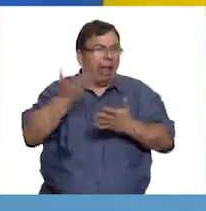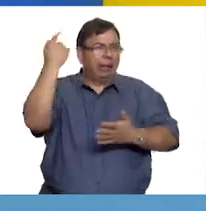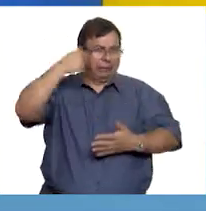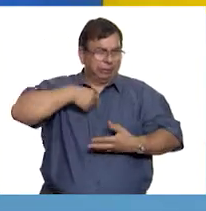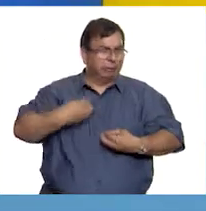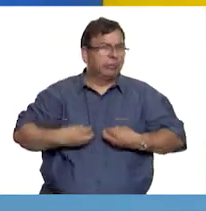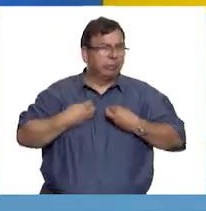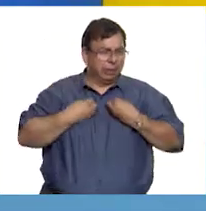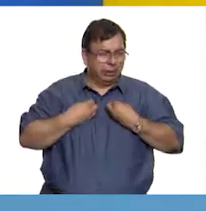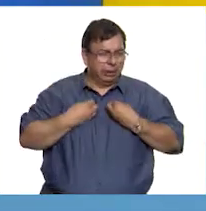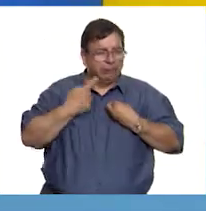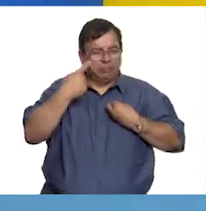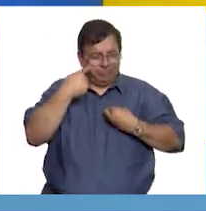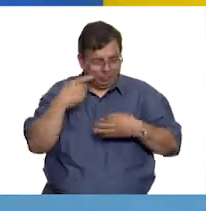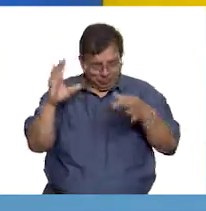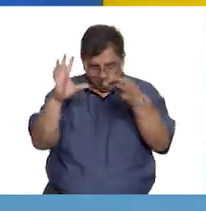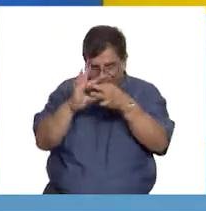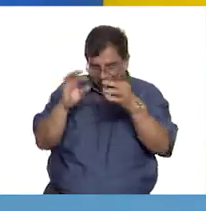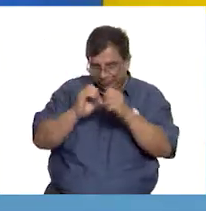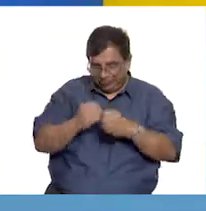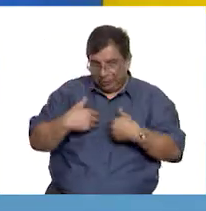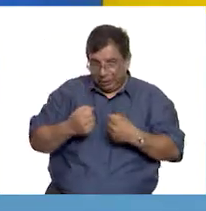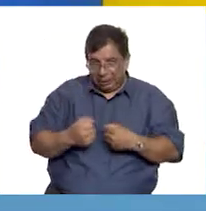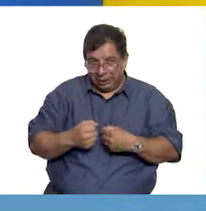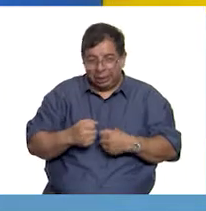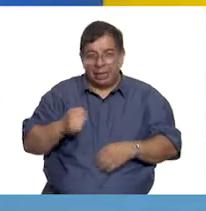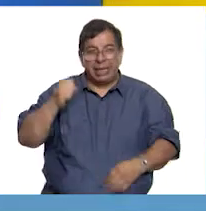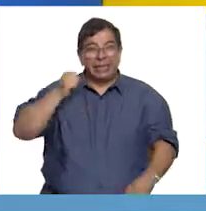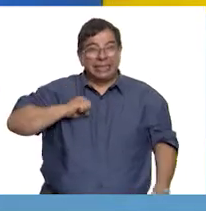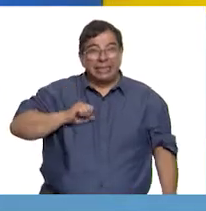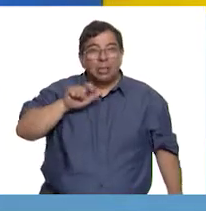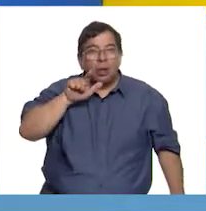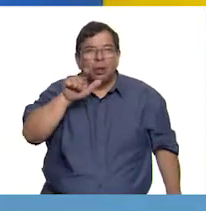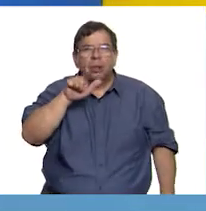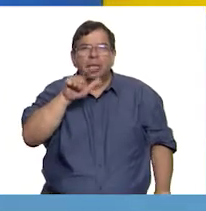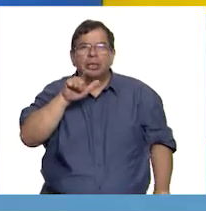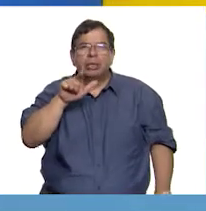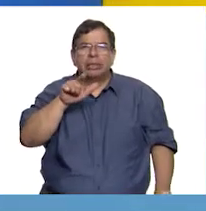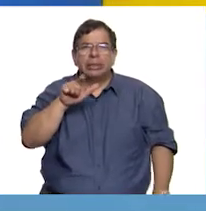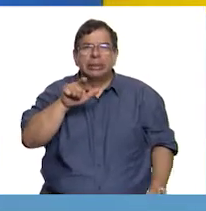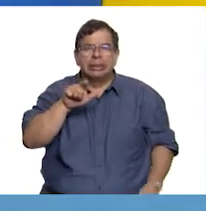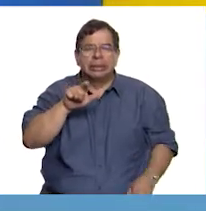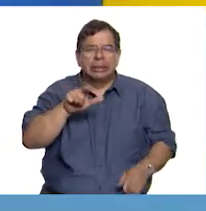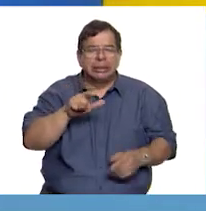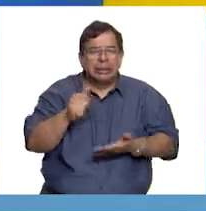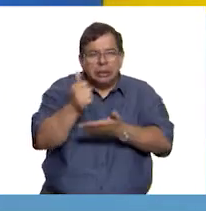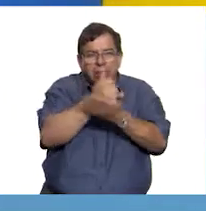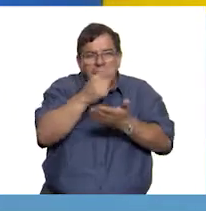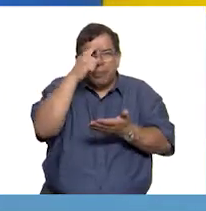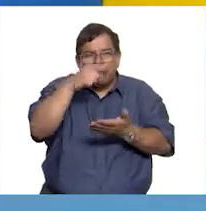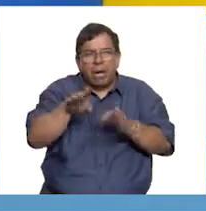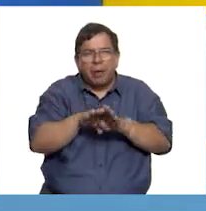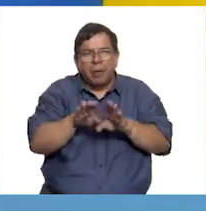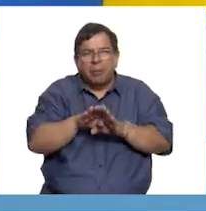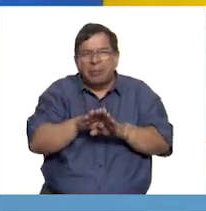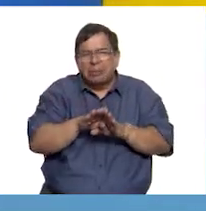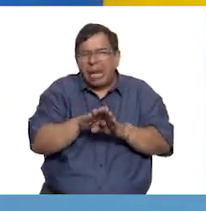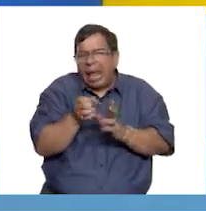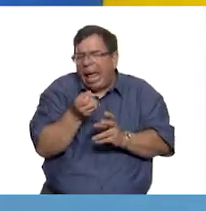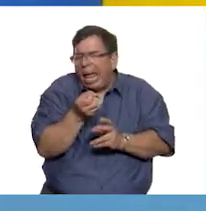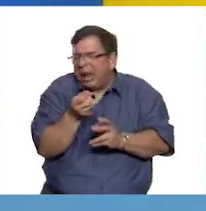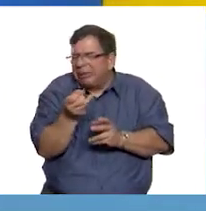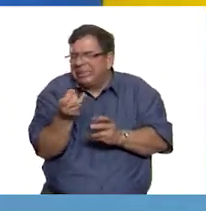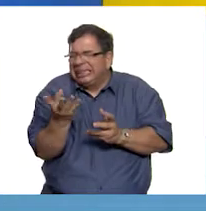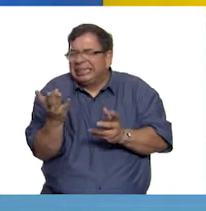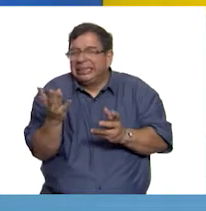Para que me entendáis, en el siglo XVII, solo en la Ciudad de México había, según algunos